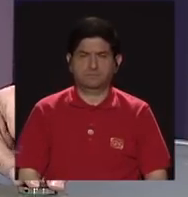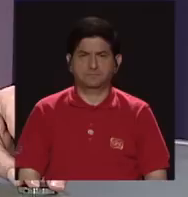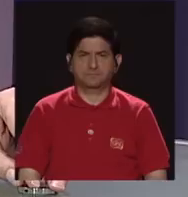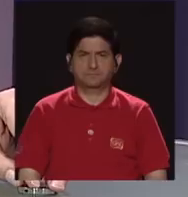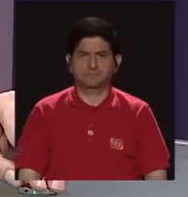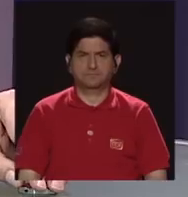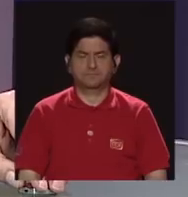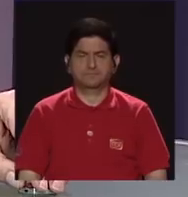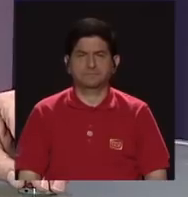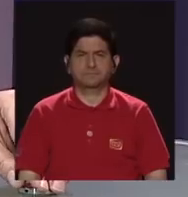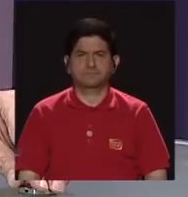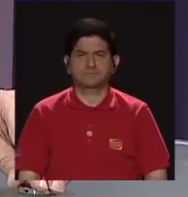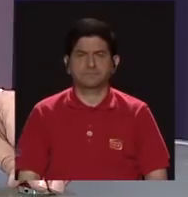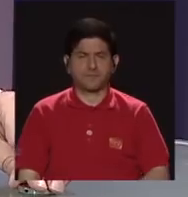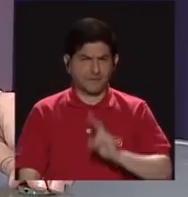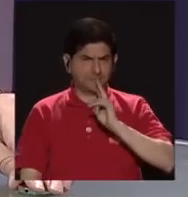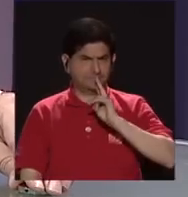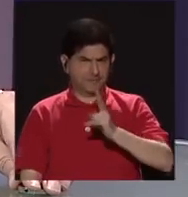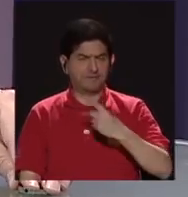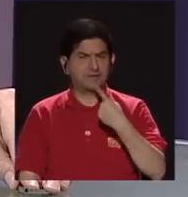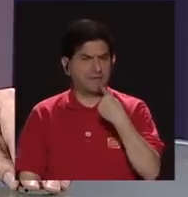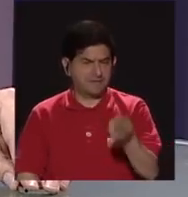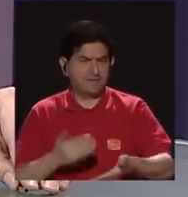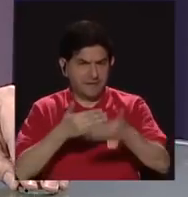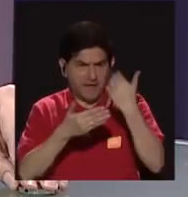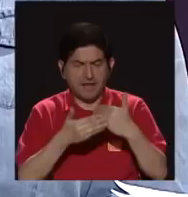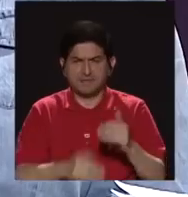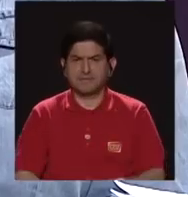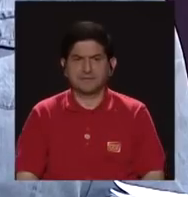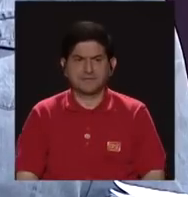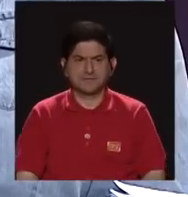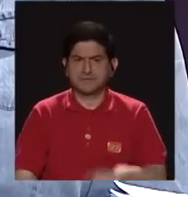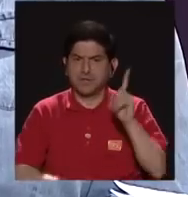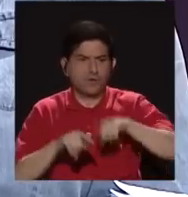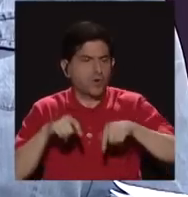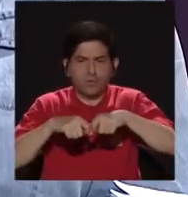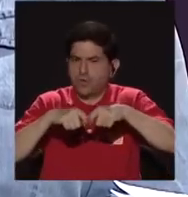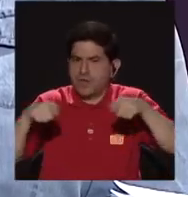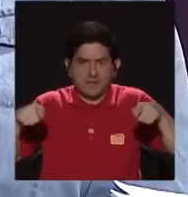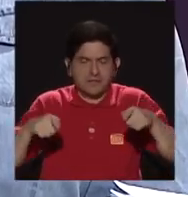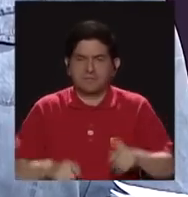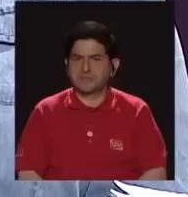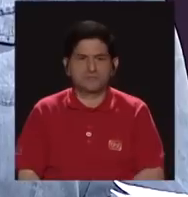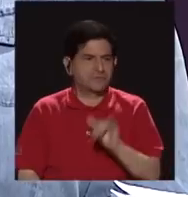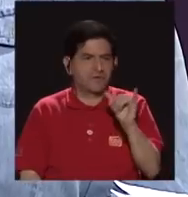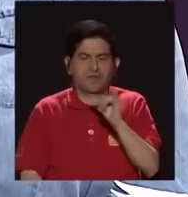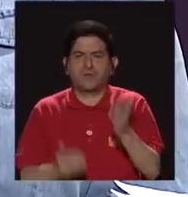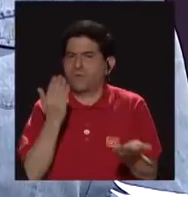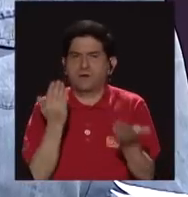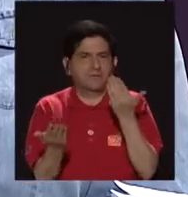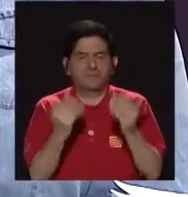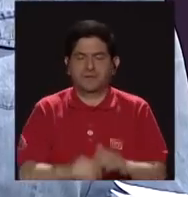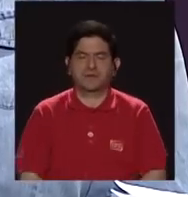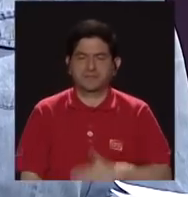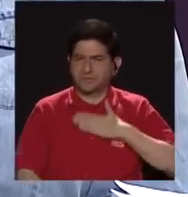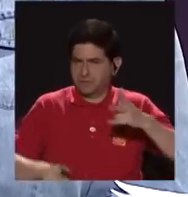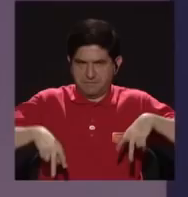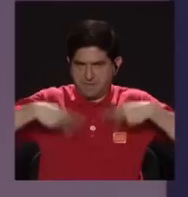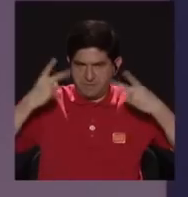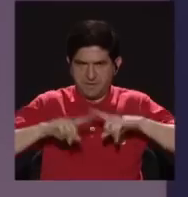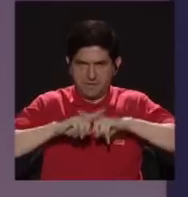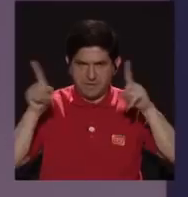verdaderamente, como digo, sin dimensión en mi vida con qué comparar, pero con